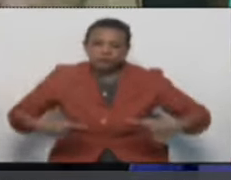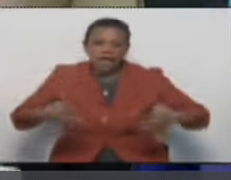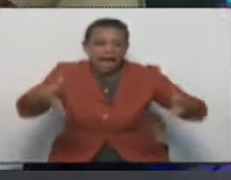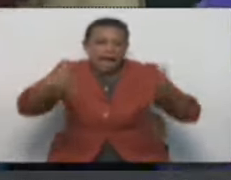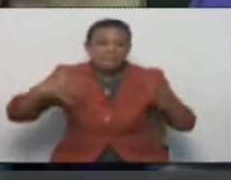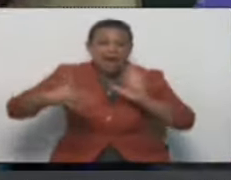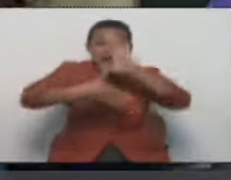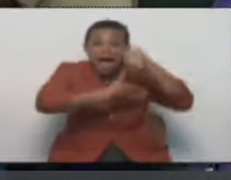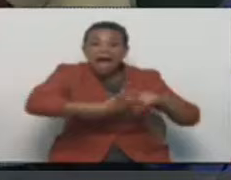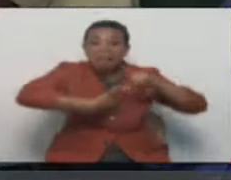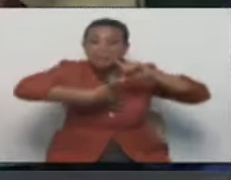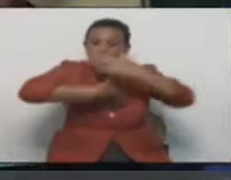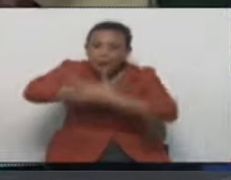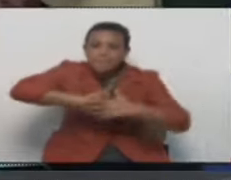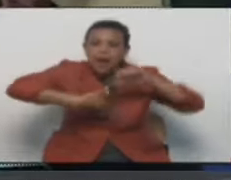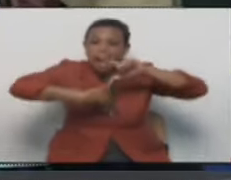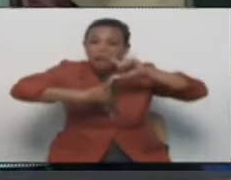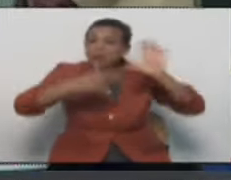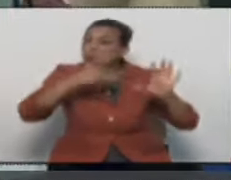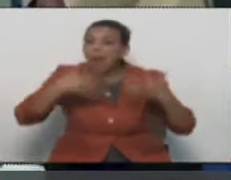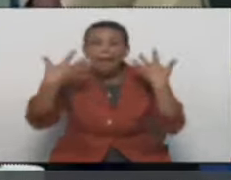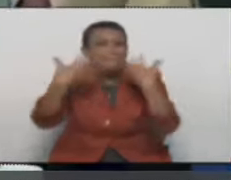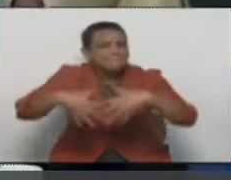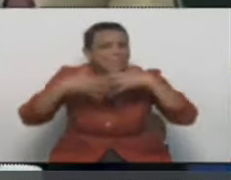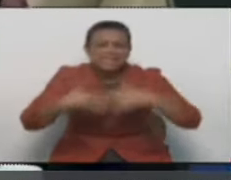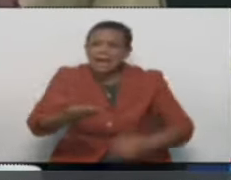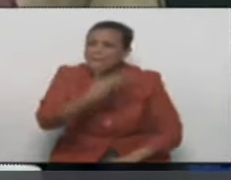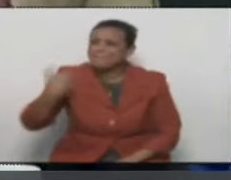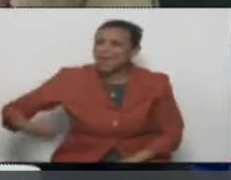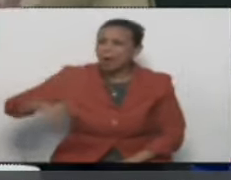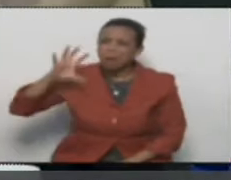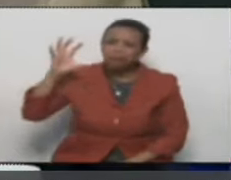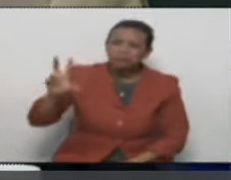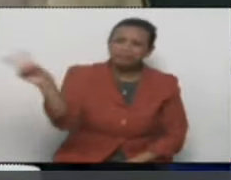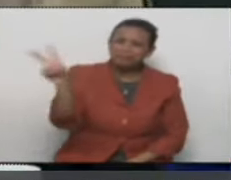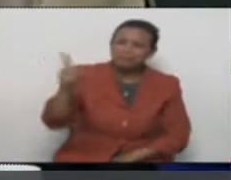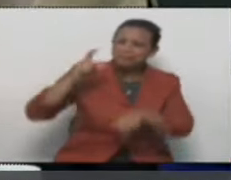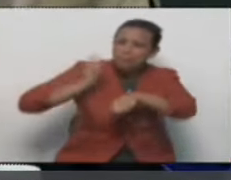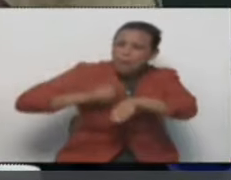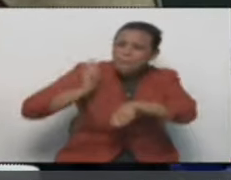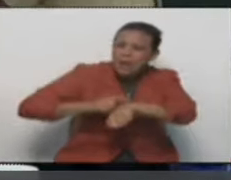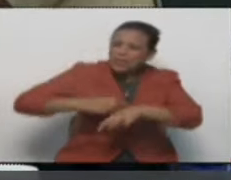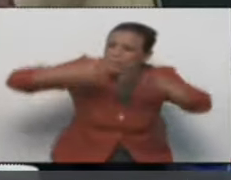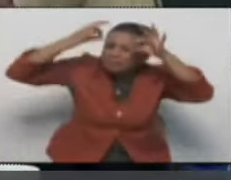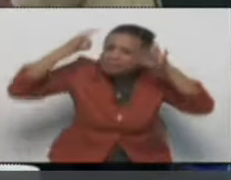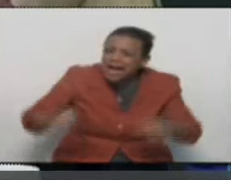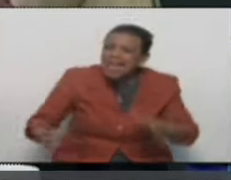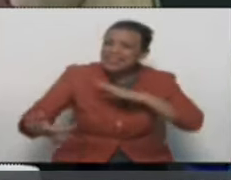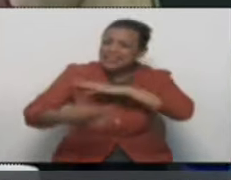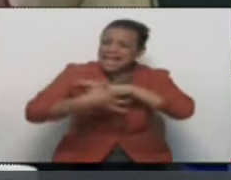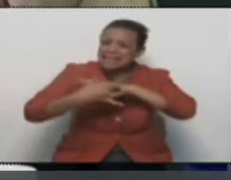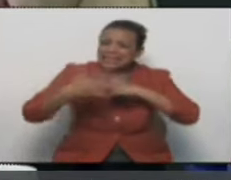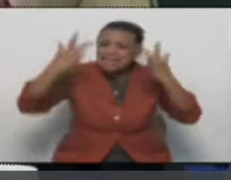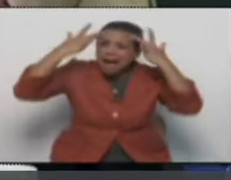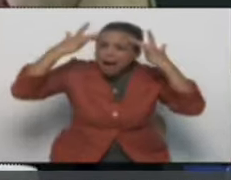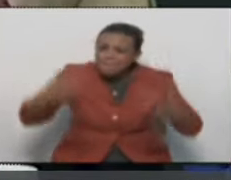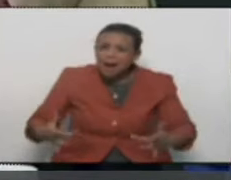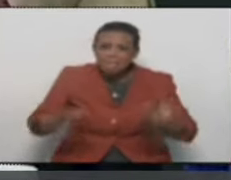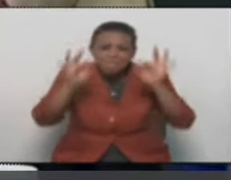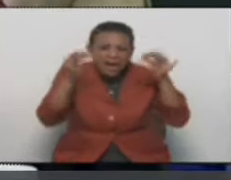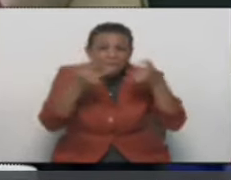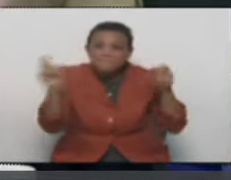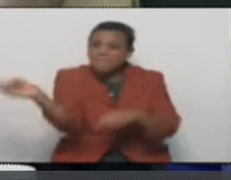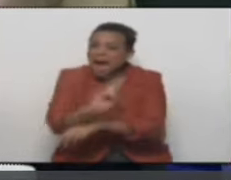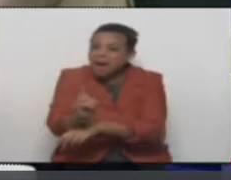latinoamericano. No hay empresa donde en este momento tenga un técnico o funcionador más